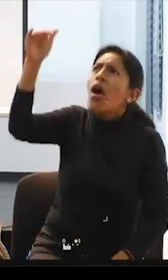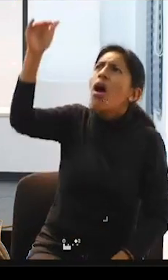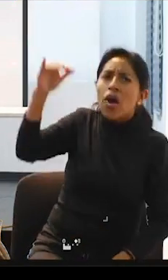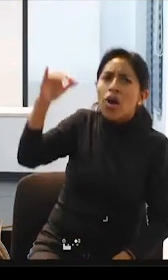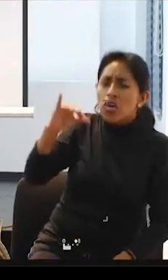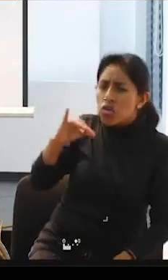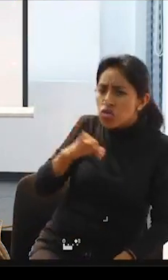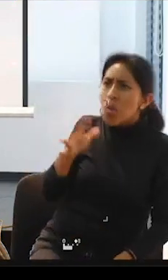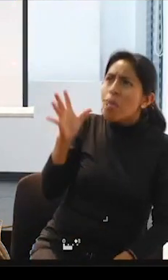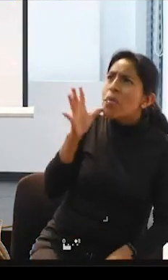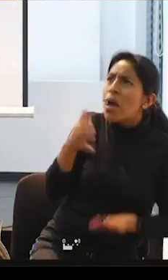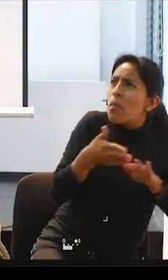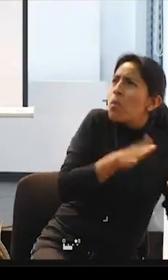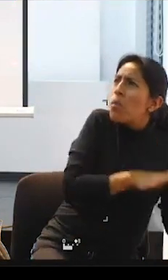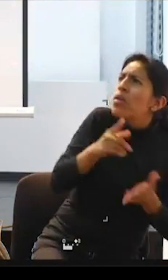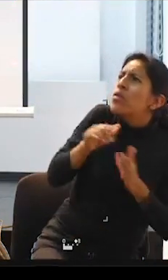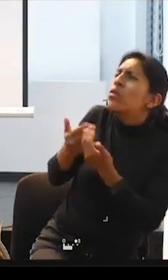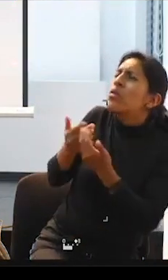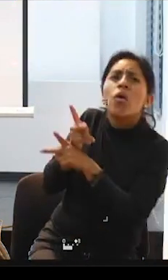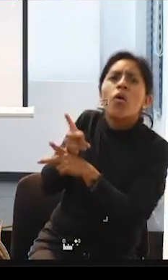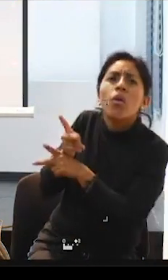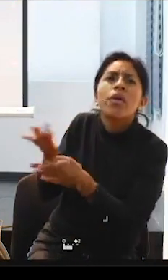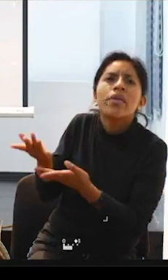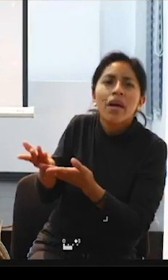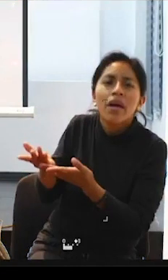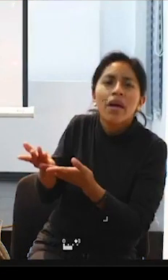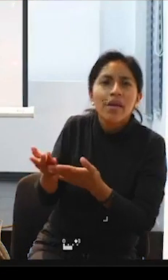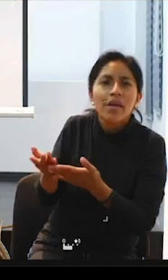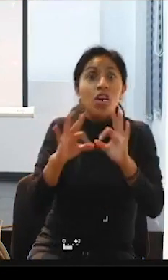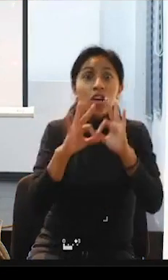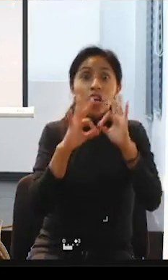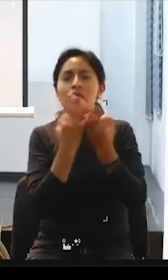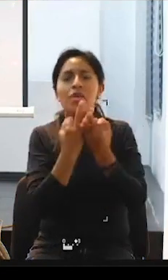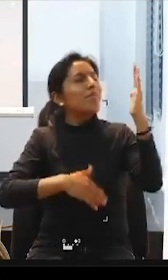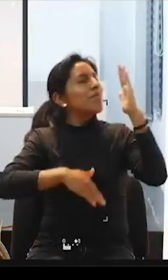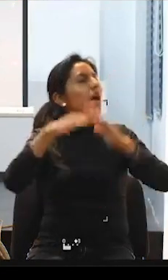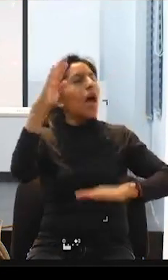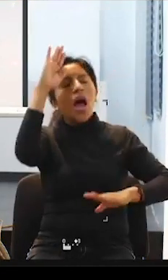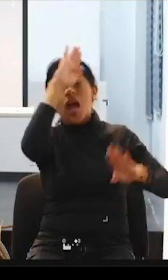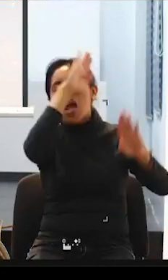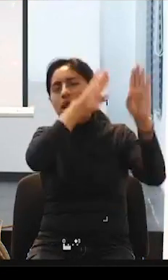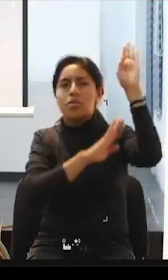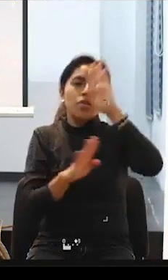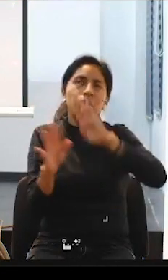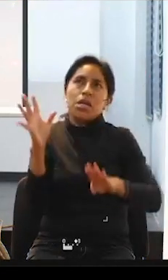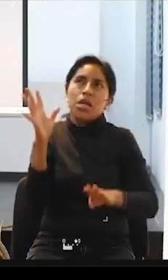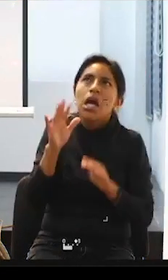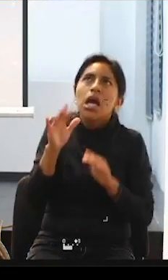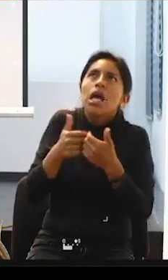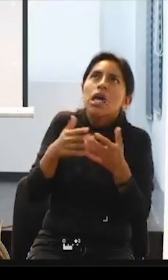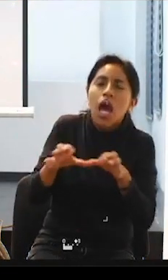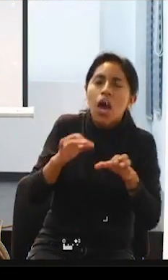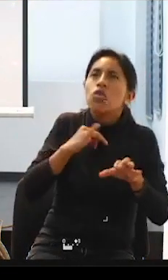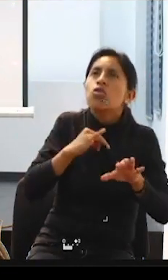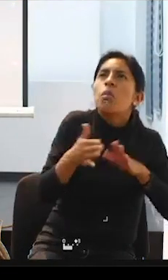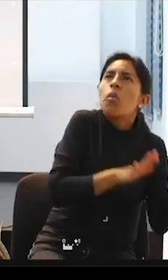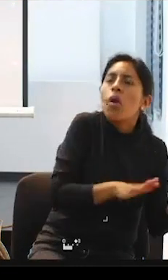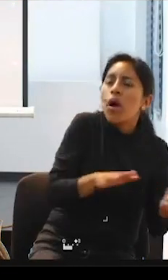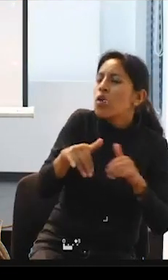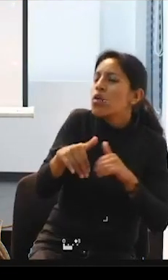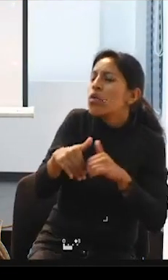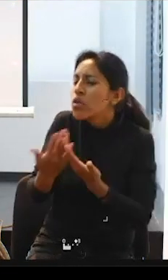cuidarle, ¿qué haré? Era la máxima preocupación. Y entonces, la única oferta que había entonces, eran las